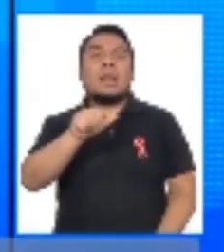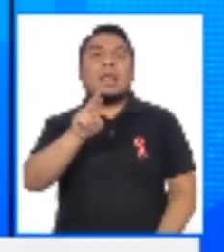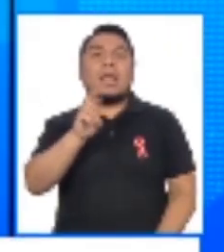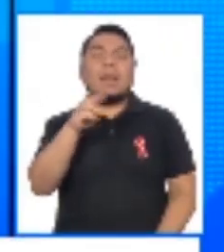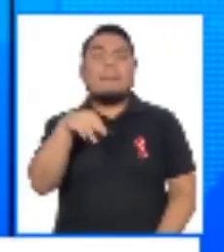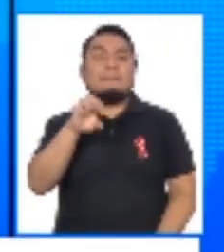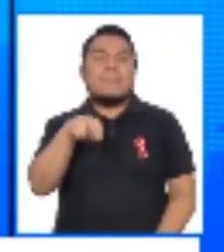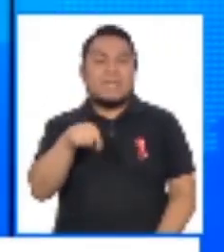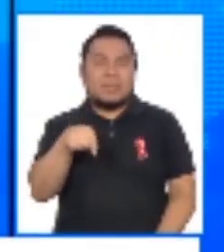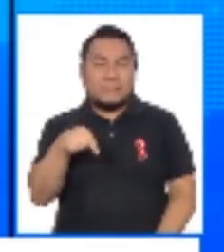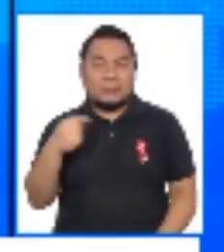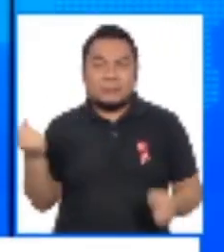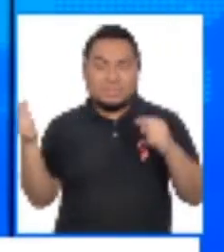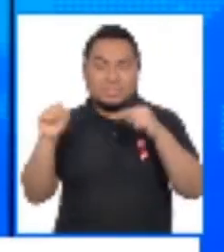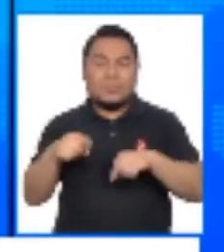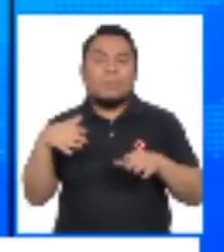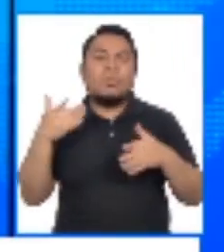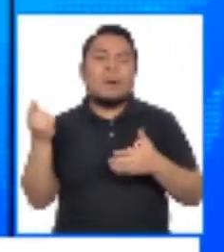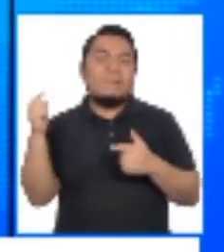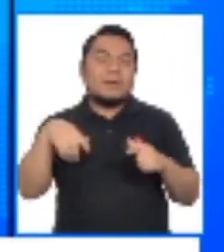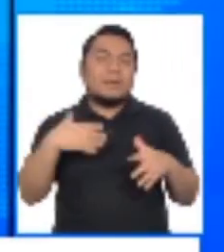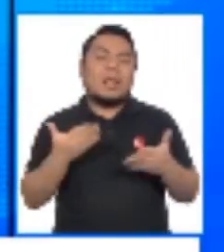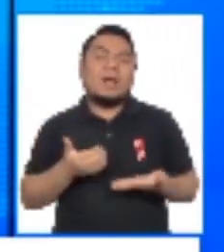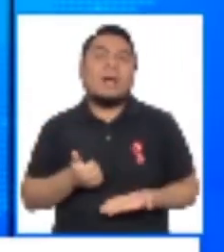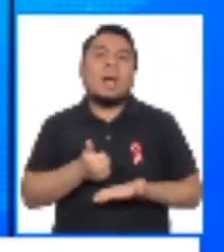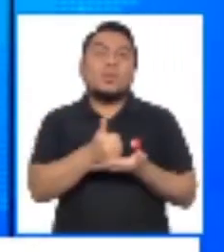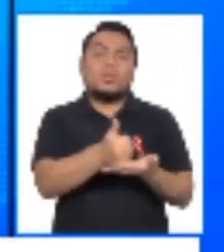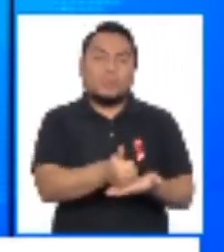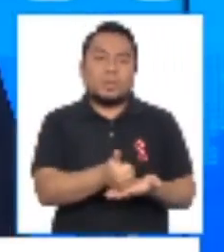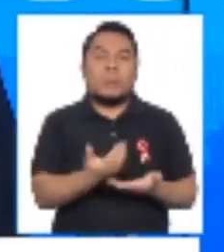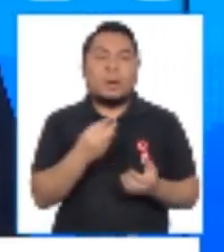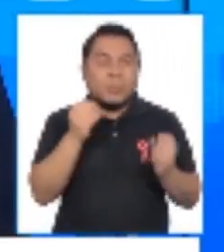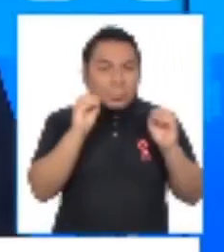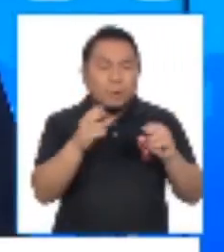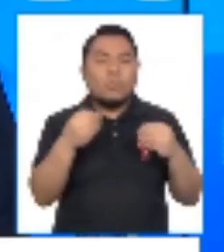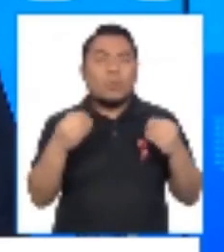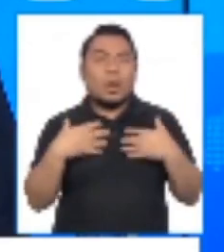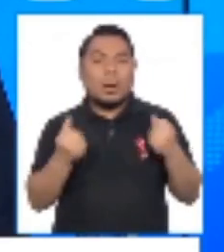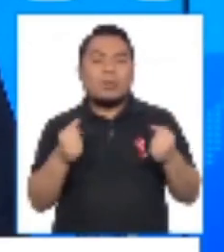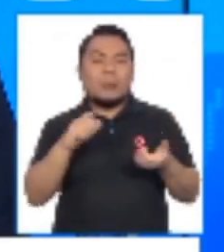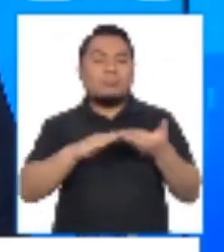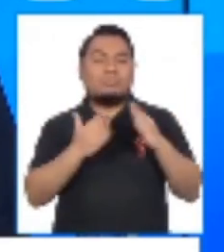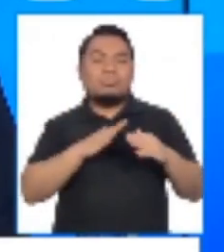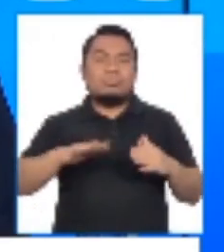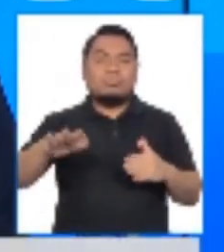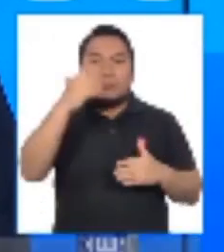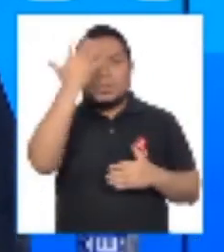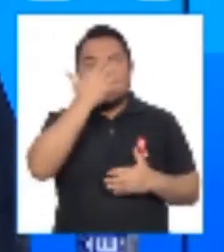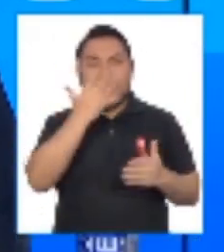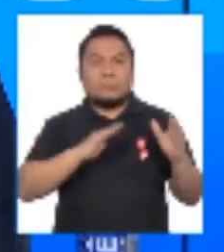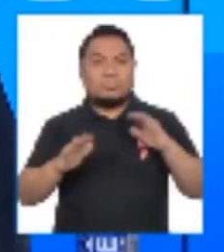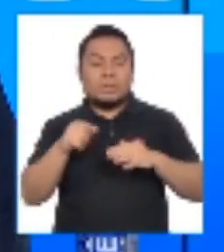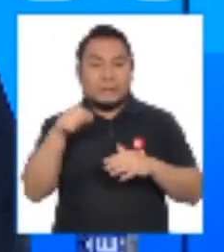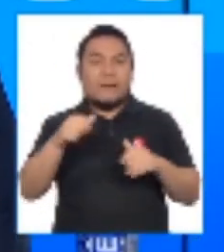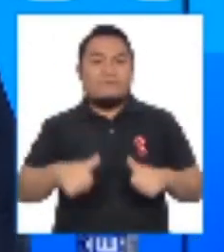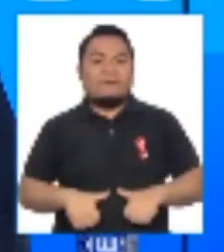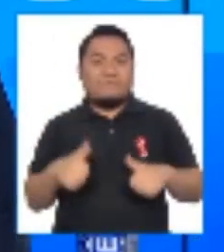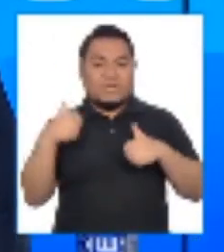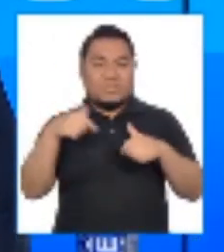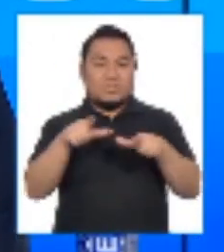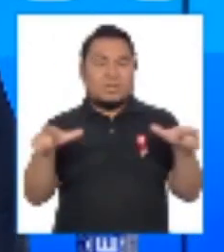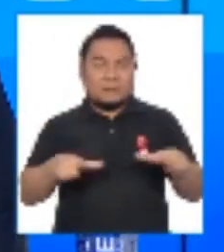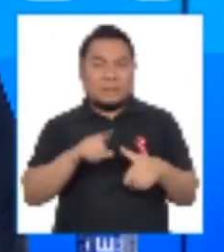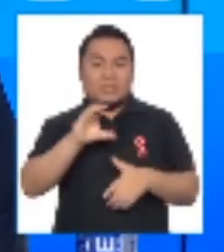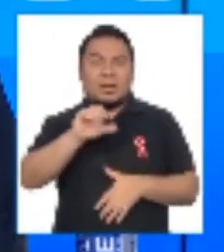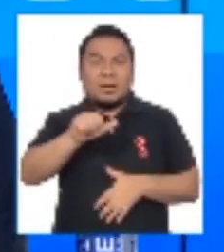dar una ayuda a las condiciones de salud de la población afroperuana que vive aquí en este distrito, que